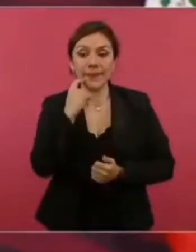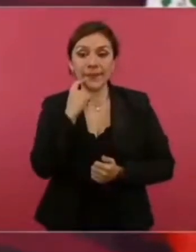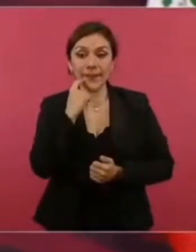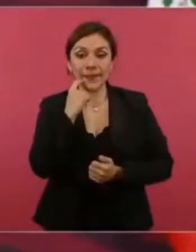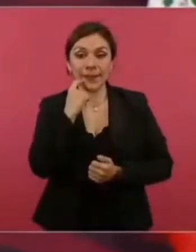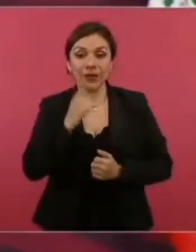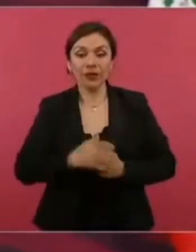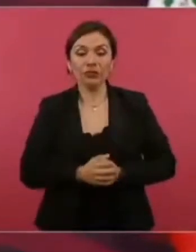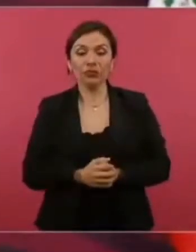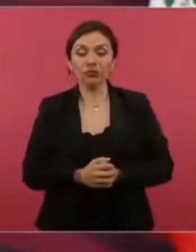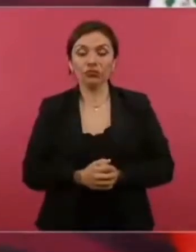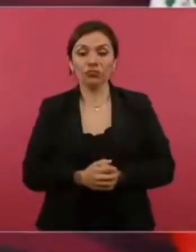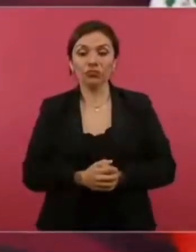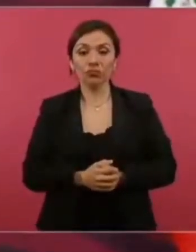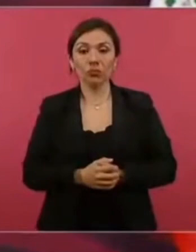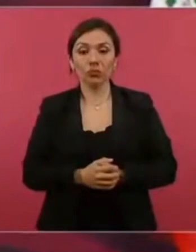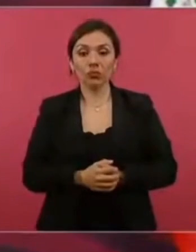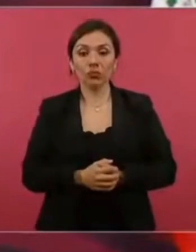entonces